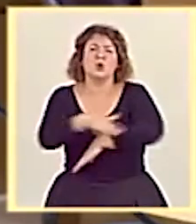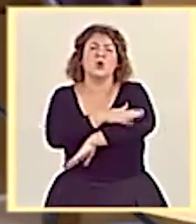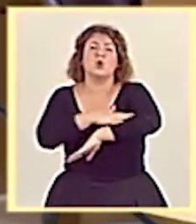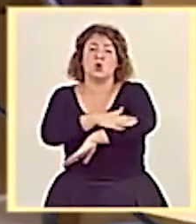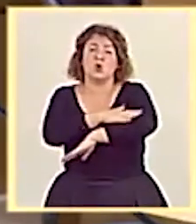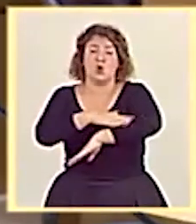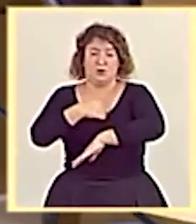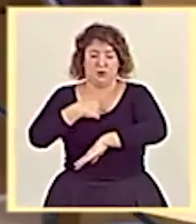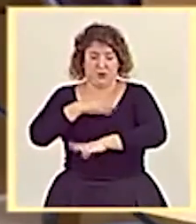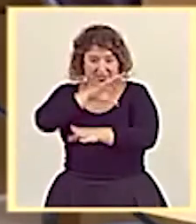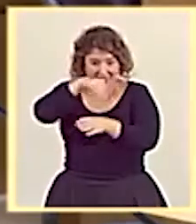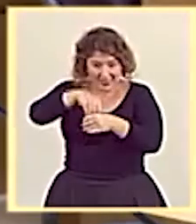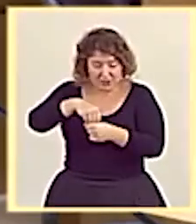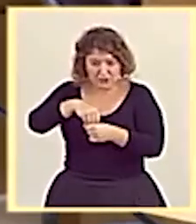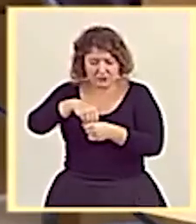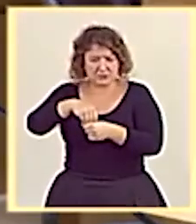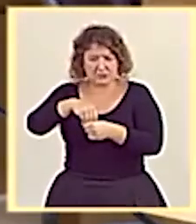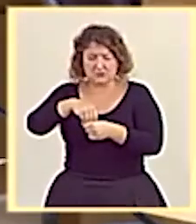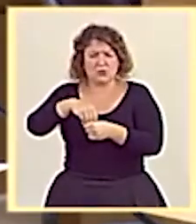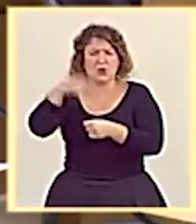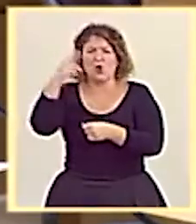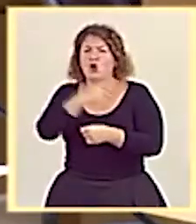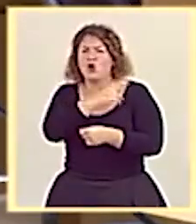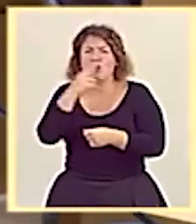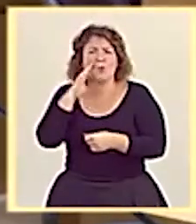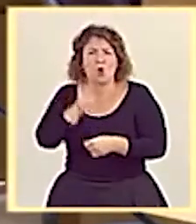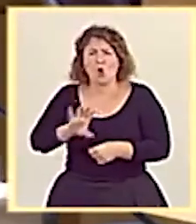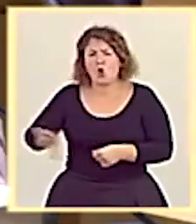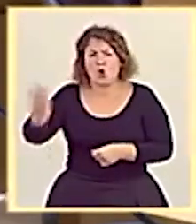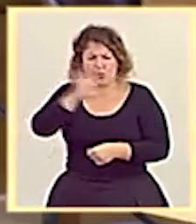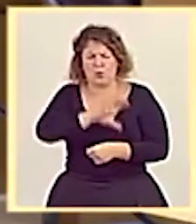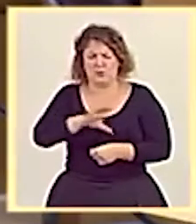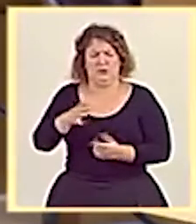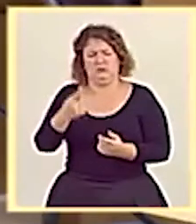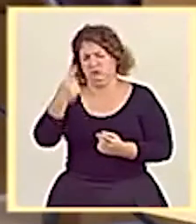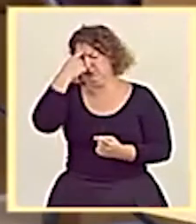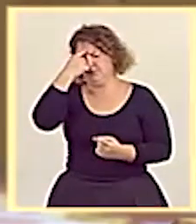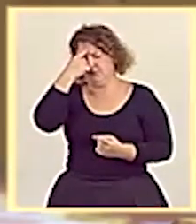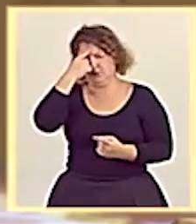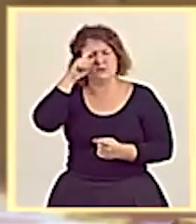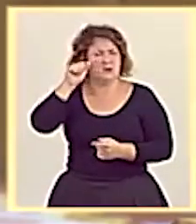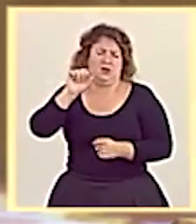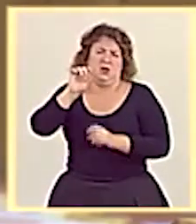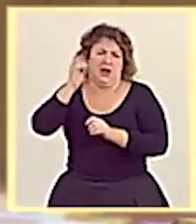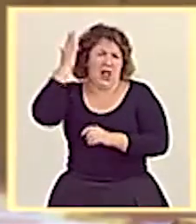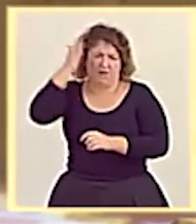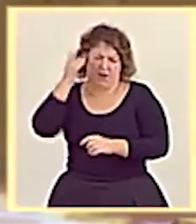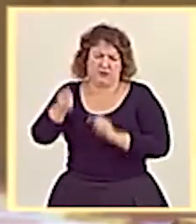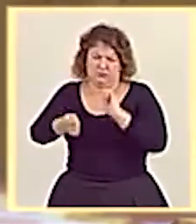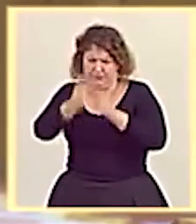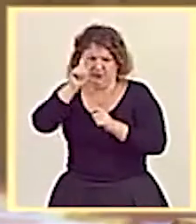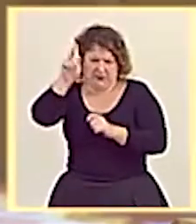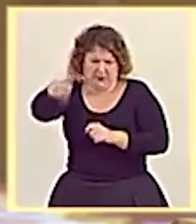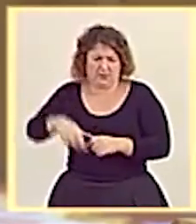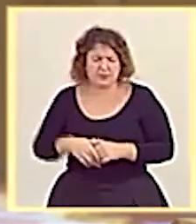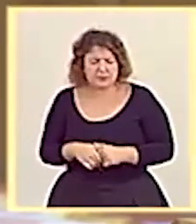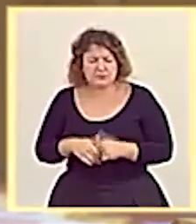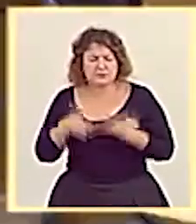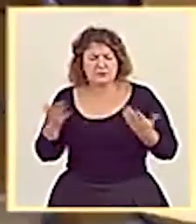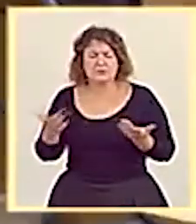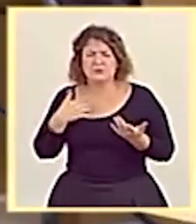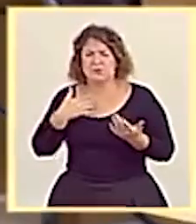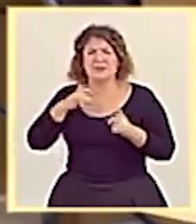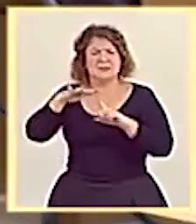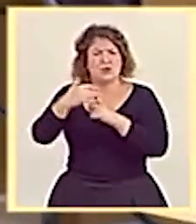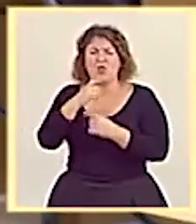del que formo parte tiene muy presentes los compromisos con todas las comunidades autónomas y, por supuesto, también con la de Navarra. A pesar de las dificultades por las que nos encontramos